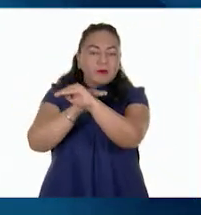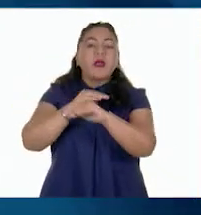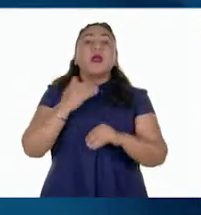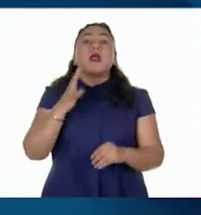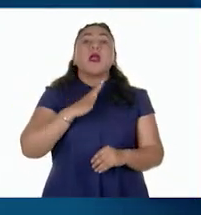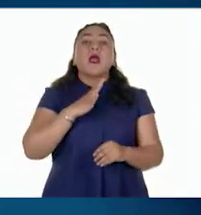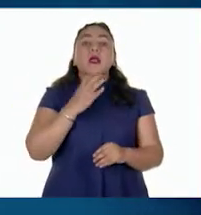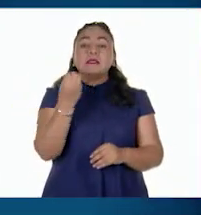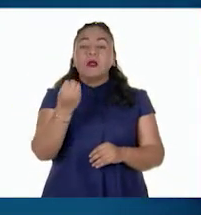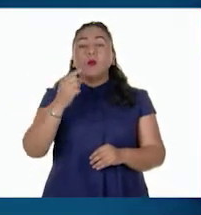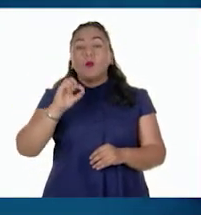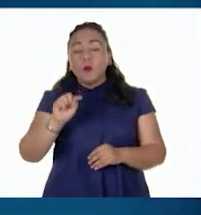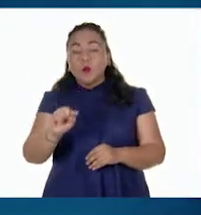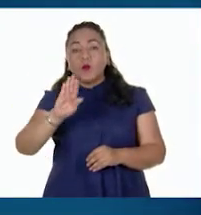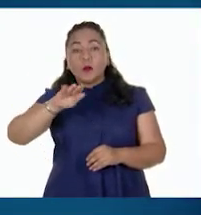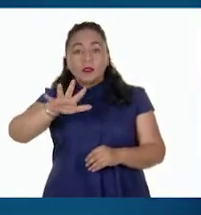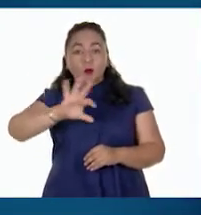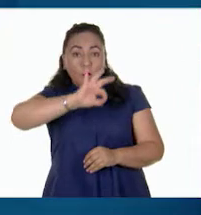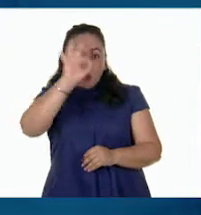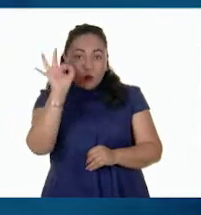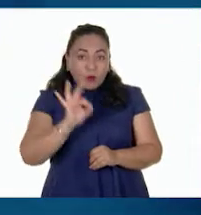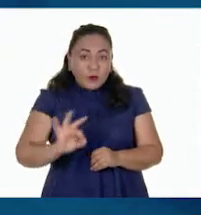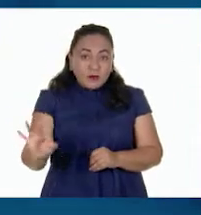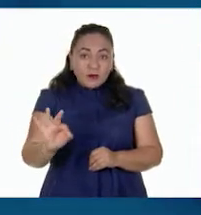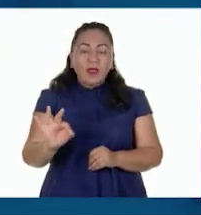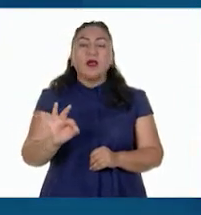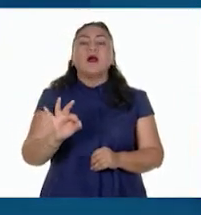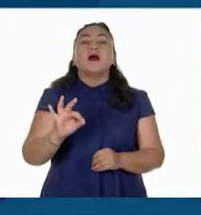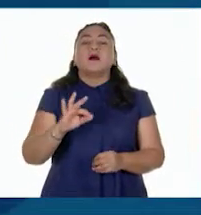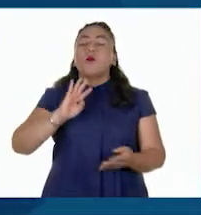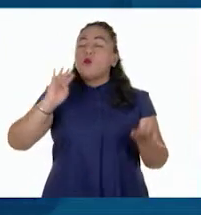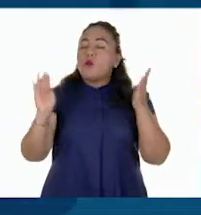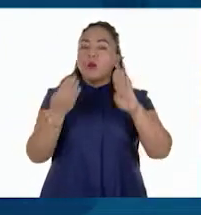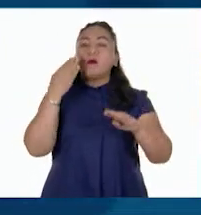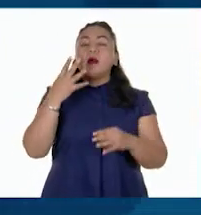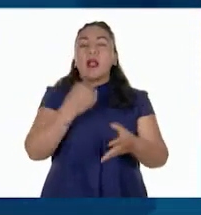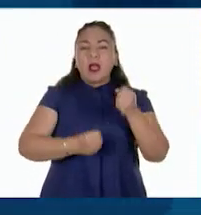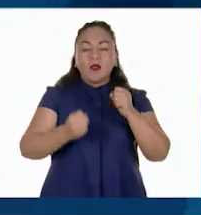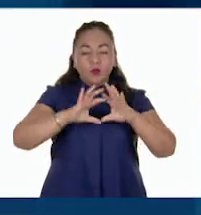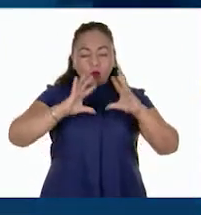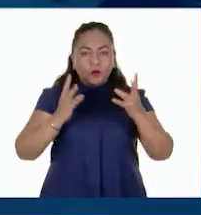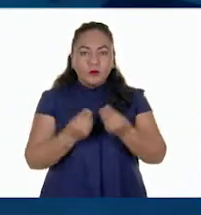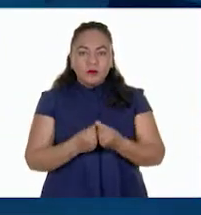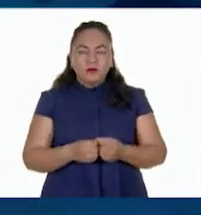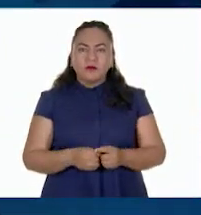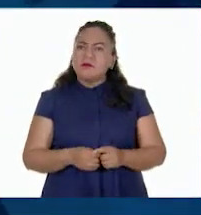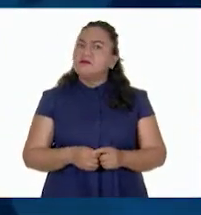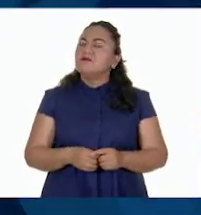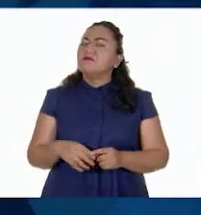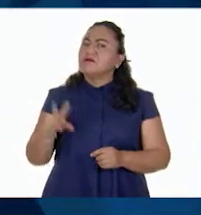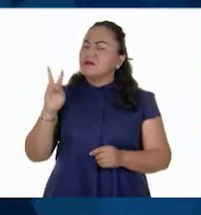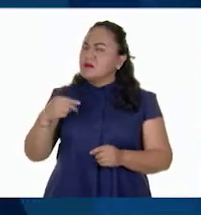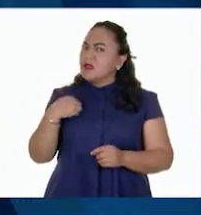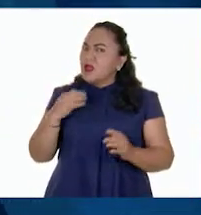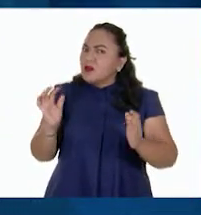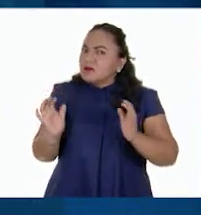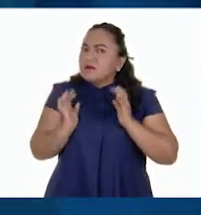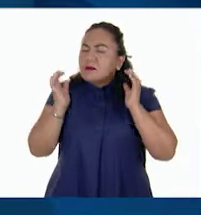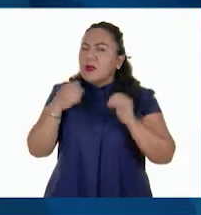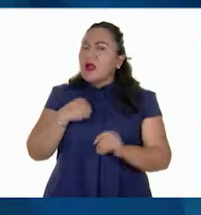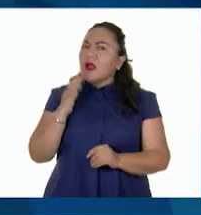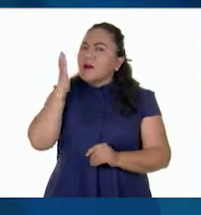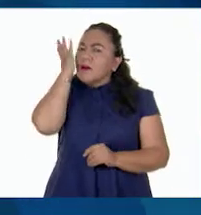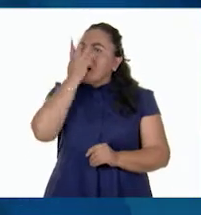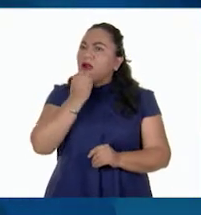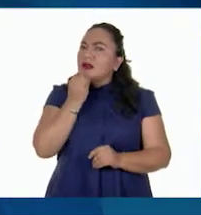obtiene el 0.95% de la producción mundial de leche. Pues cada vez me sorprendo y maravillo de